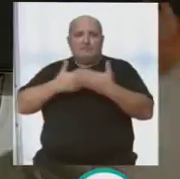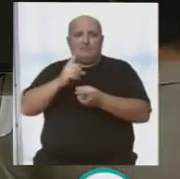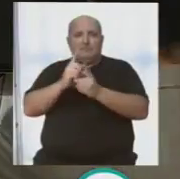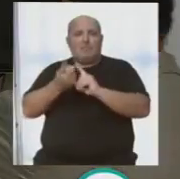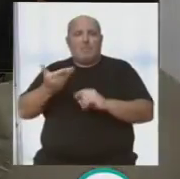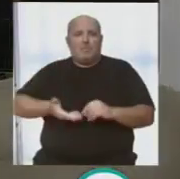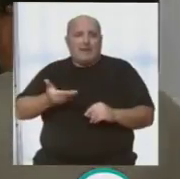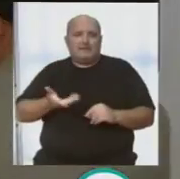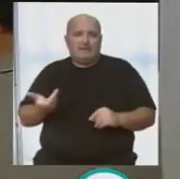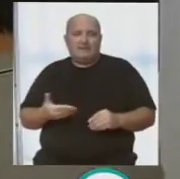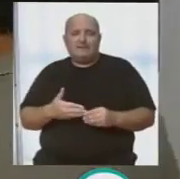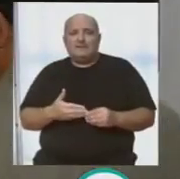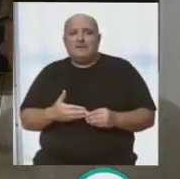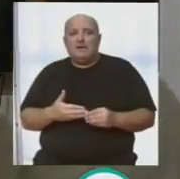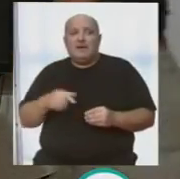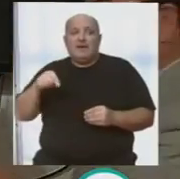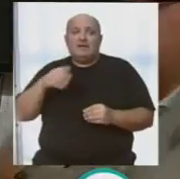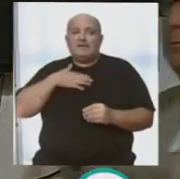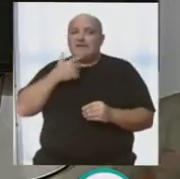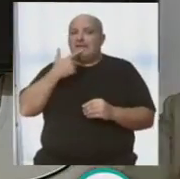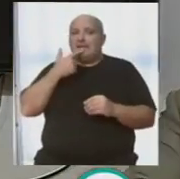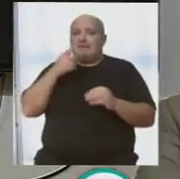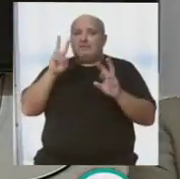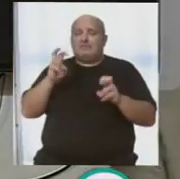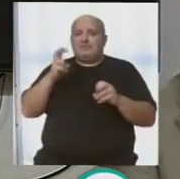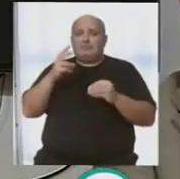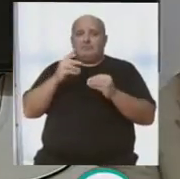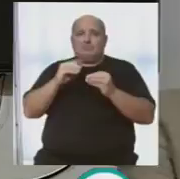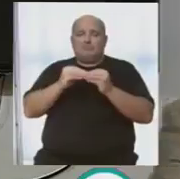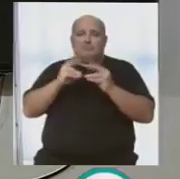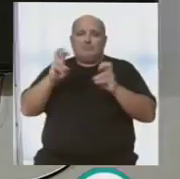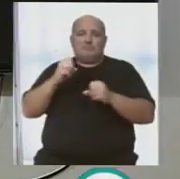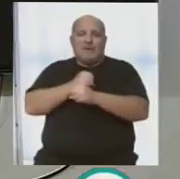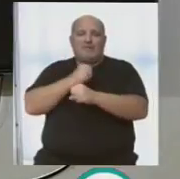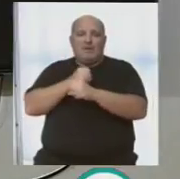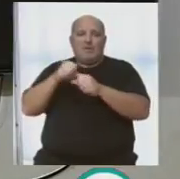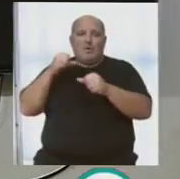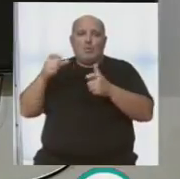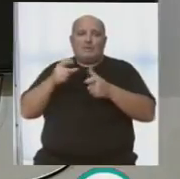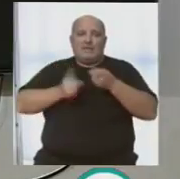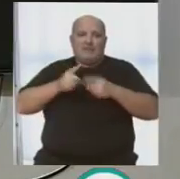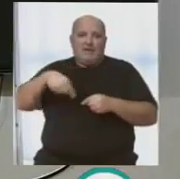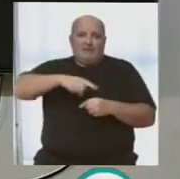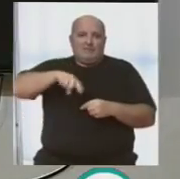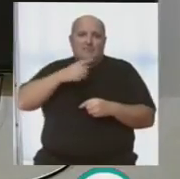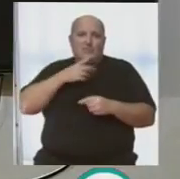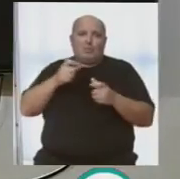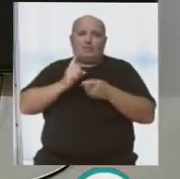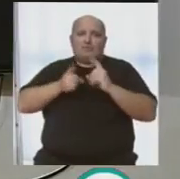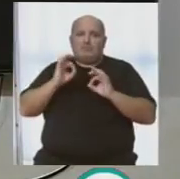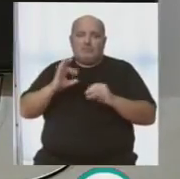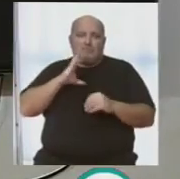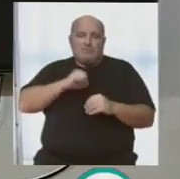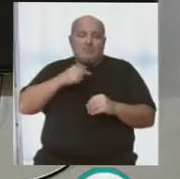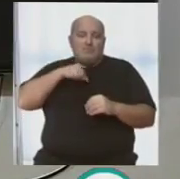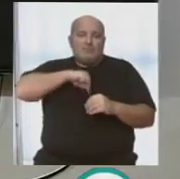importante y eso es señal y producto del trabajo de su Junta Directiva, que es una Junta Directiva de